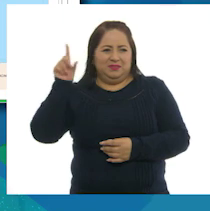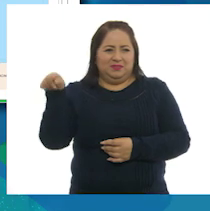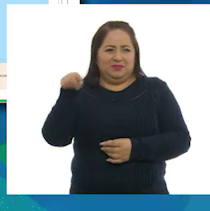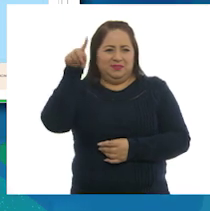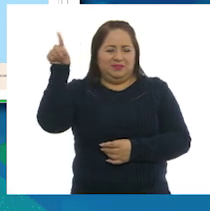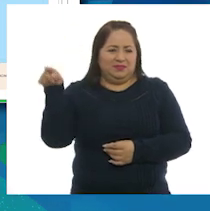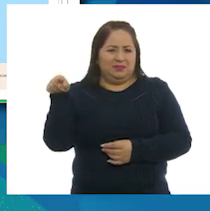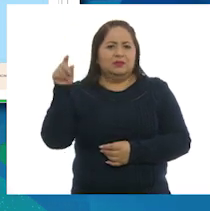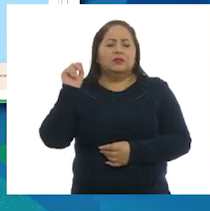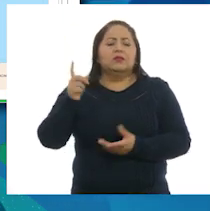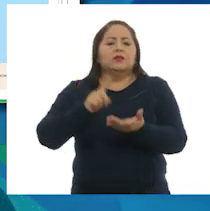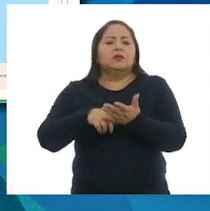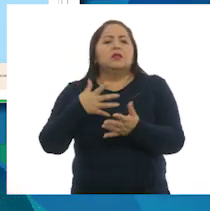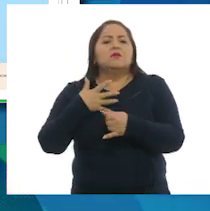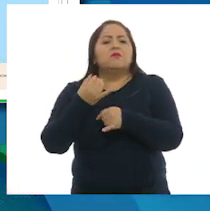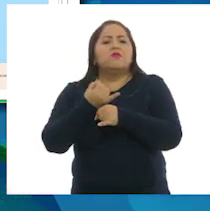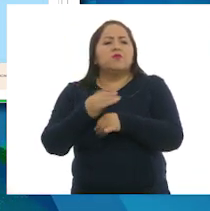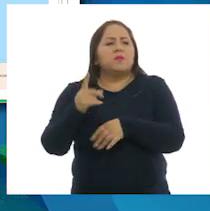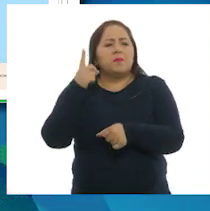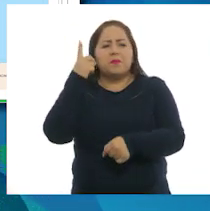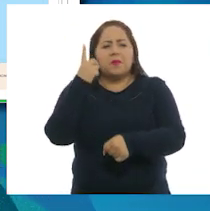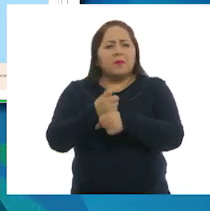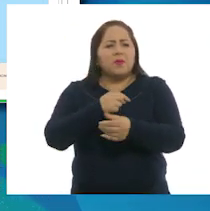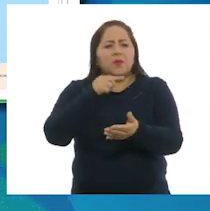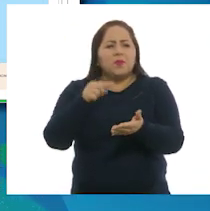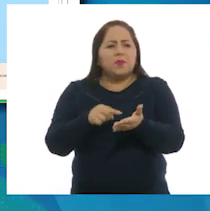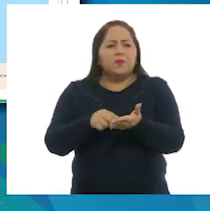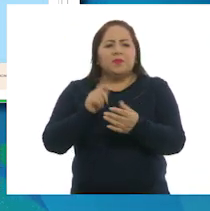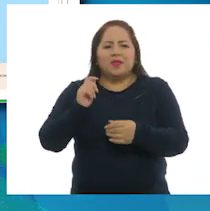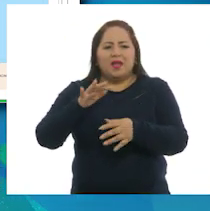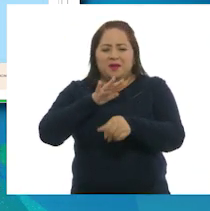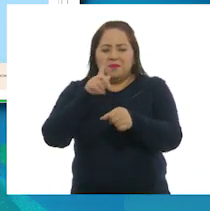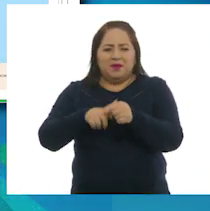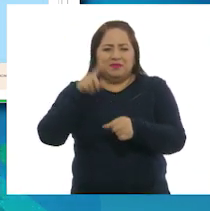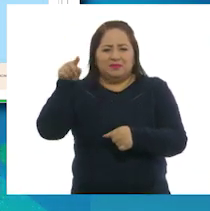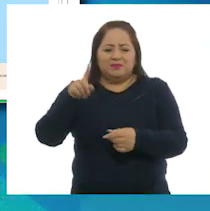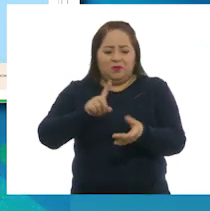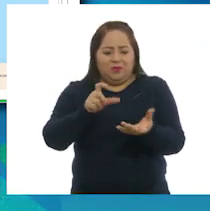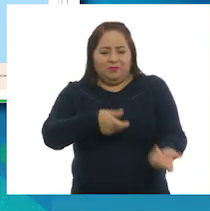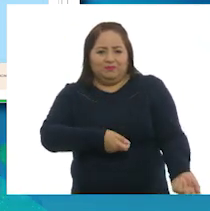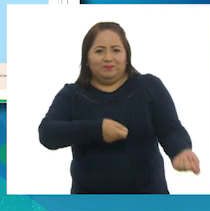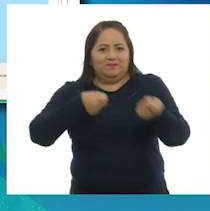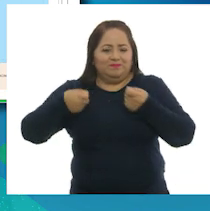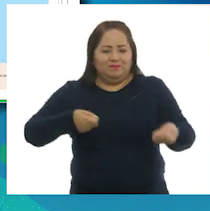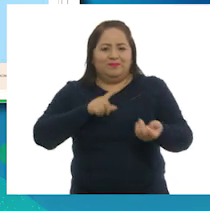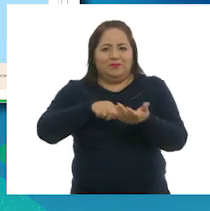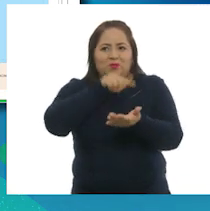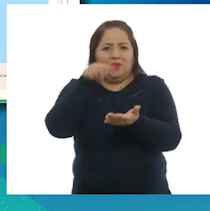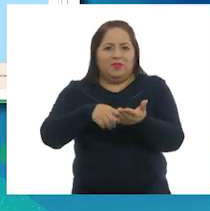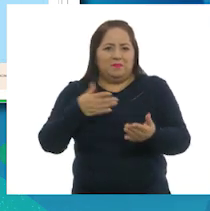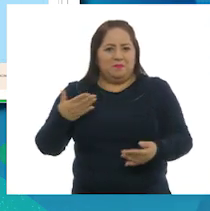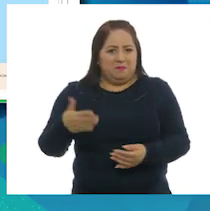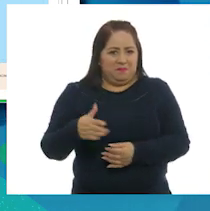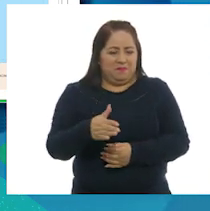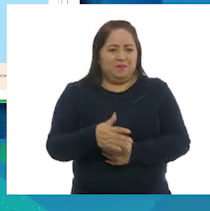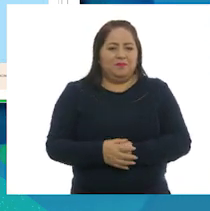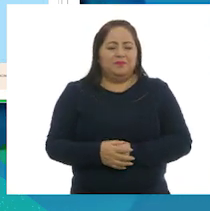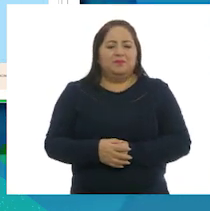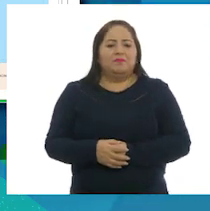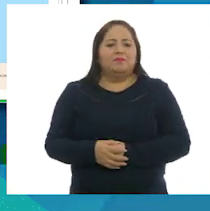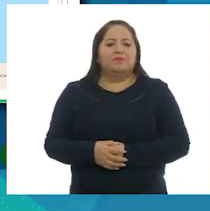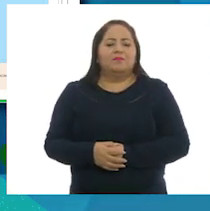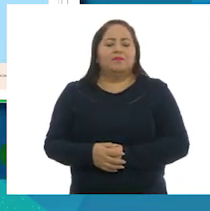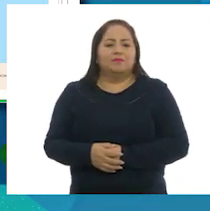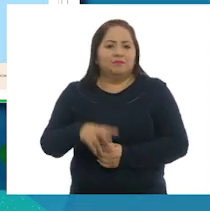encontramos información sobre las principales especies capturadas en la actividad pesquera. ¿Qué tal?